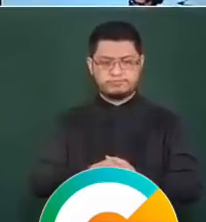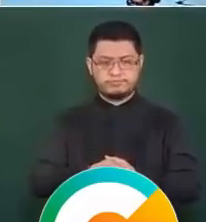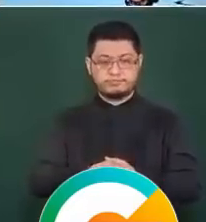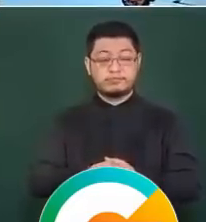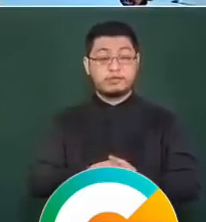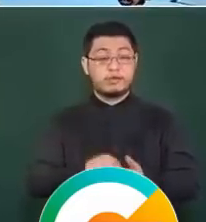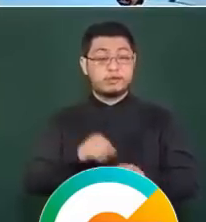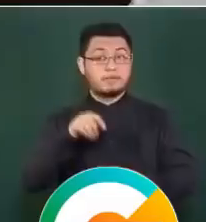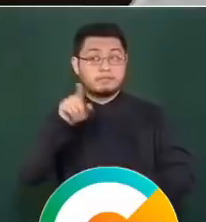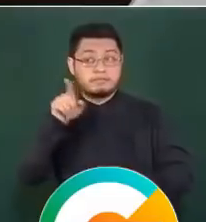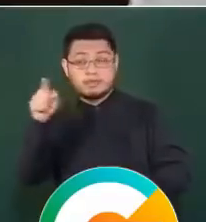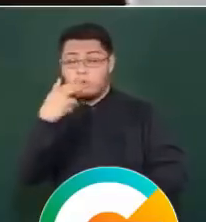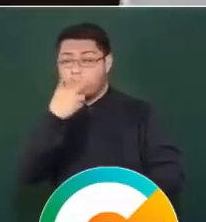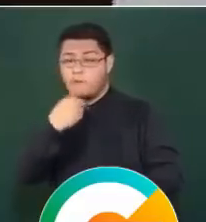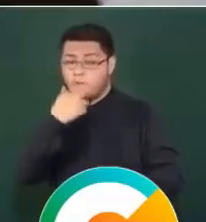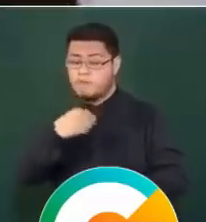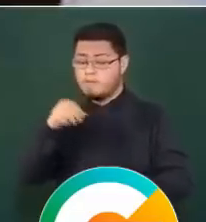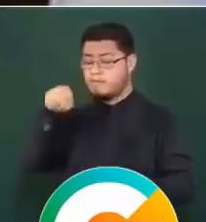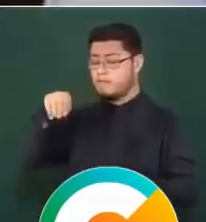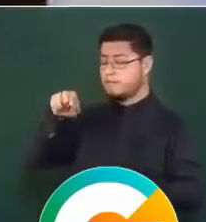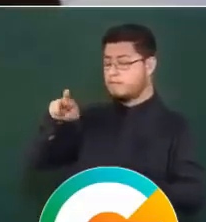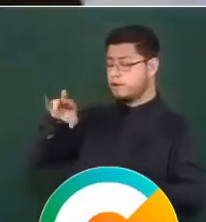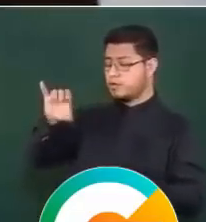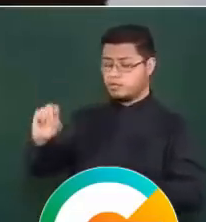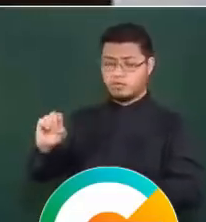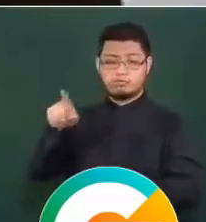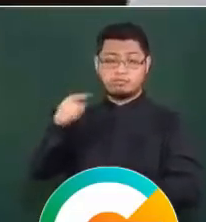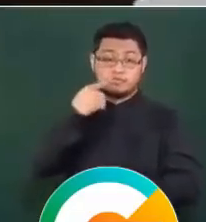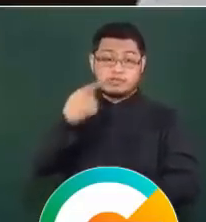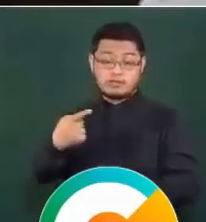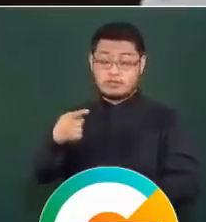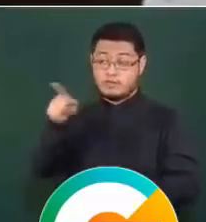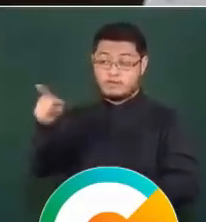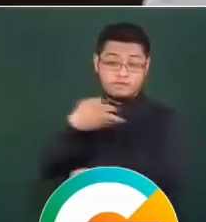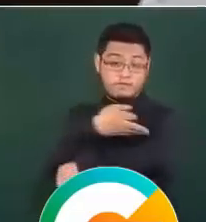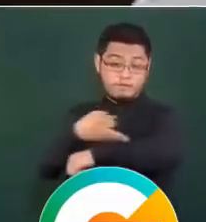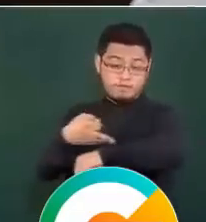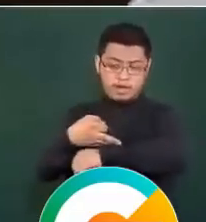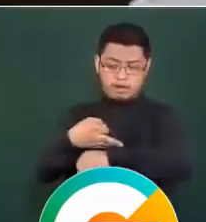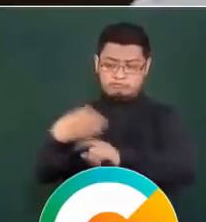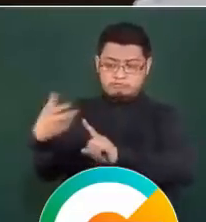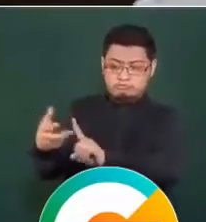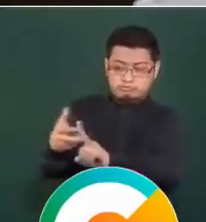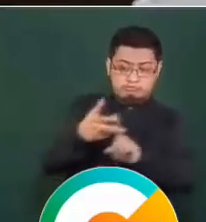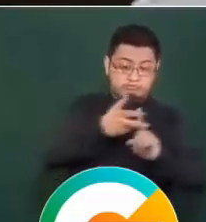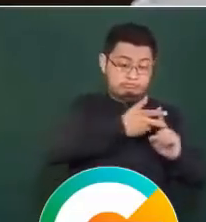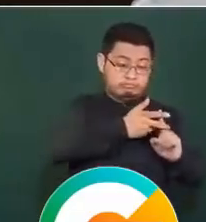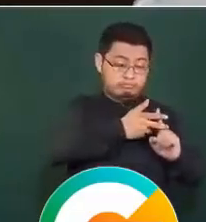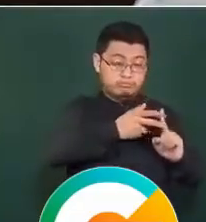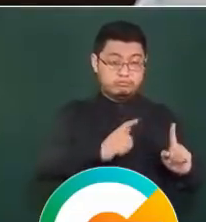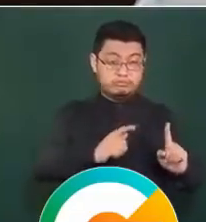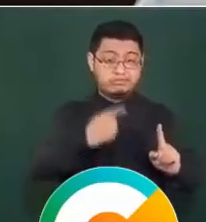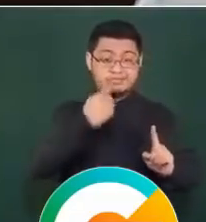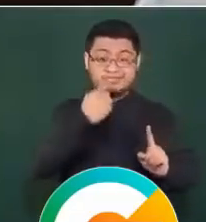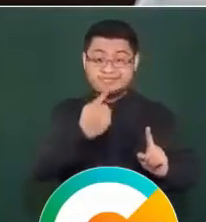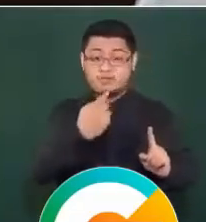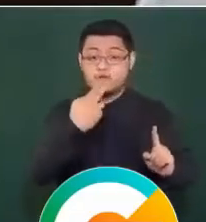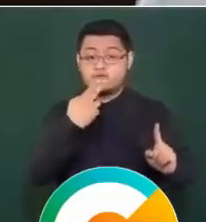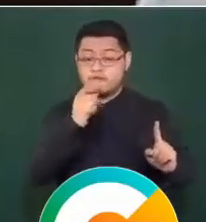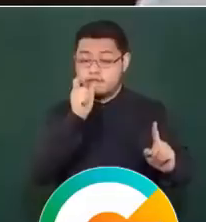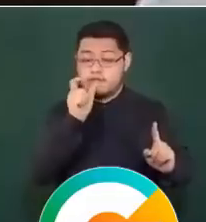confeso de Luis Donaldo Colosio, está acusando que su familiar está incomunicado, incluso usan la palabra